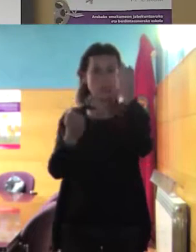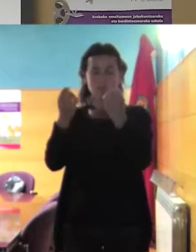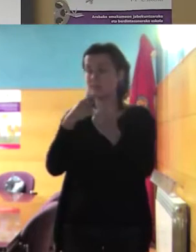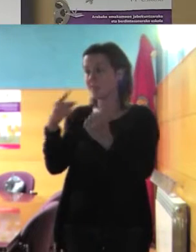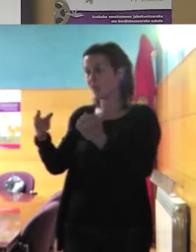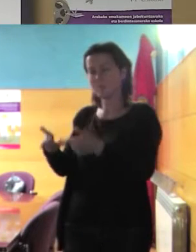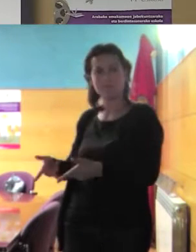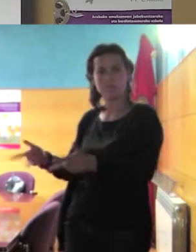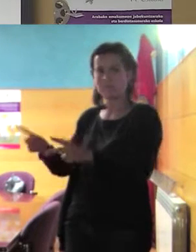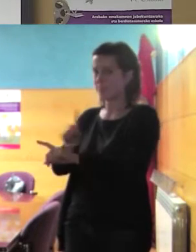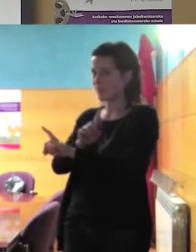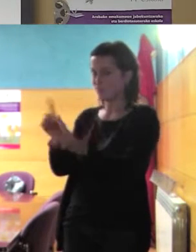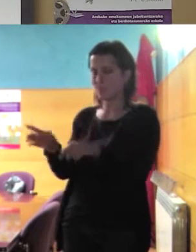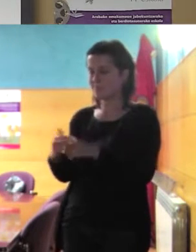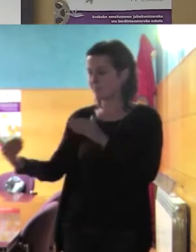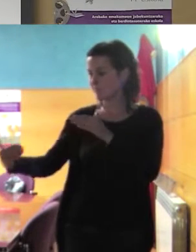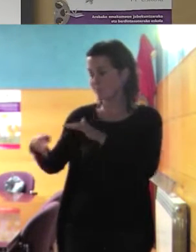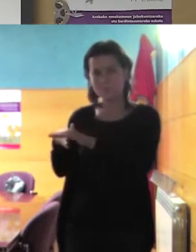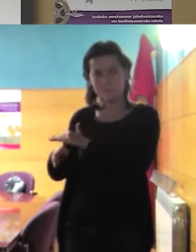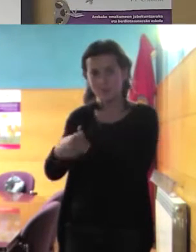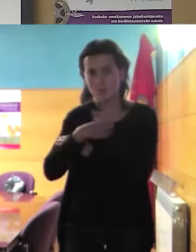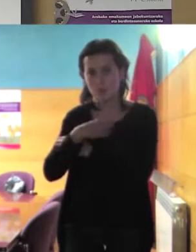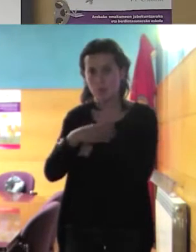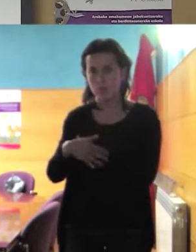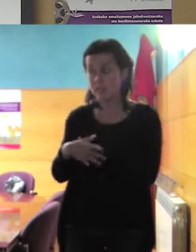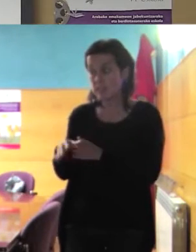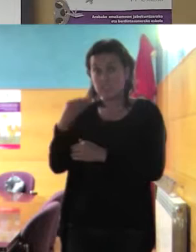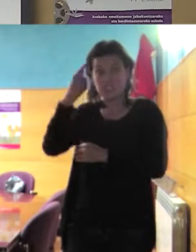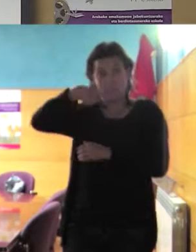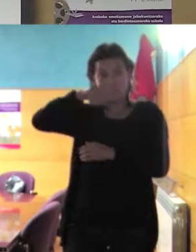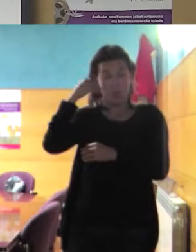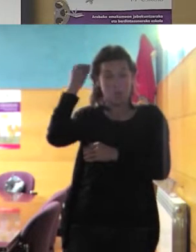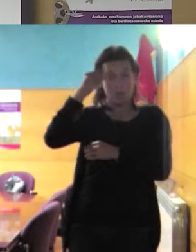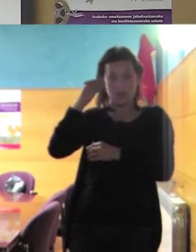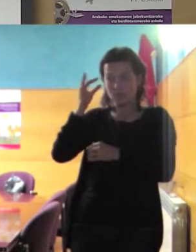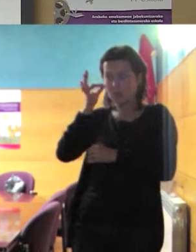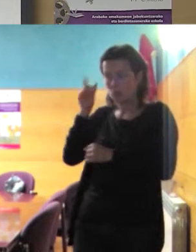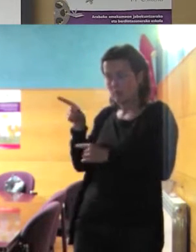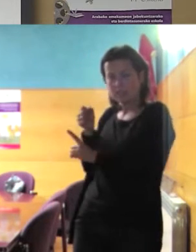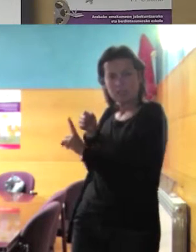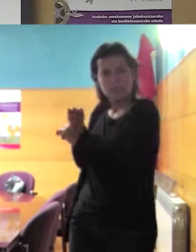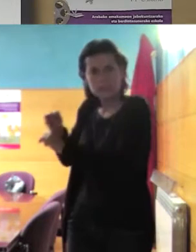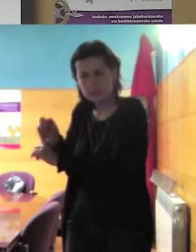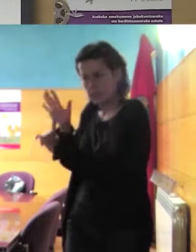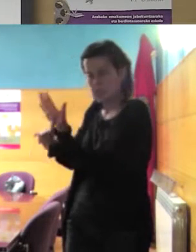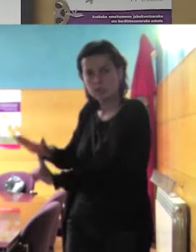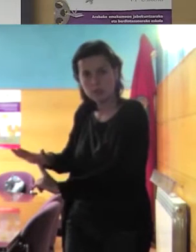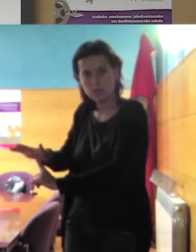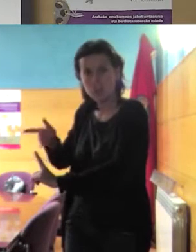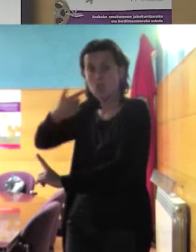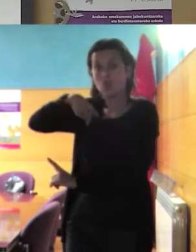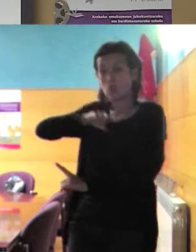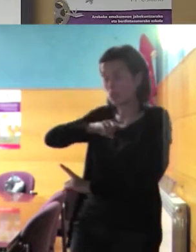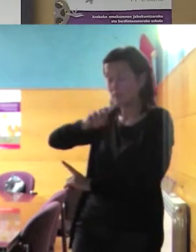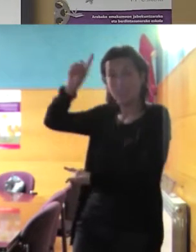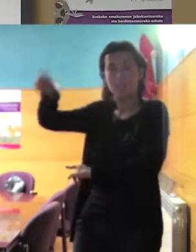concho si pensamos que esta mujer está oprimida ya solo le falta que no la dejen entrar en ningún sitio que la oprima también el